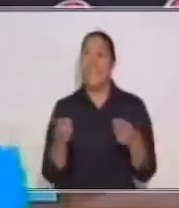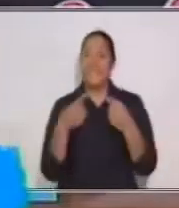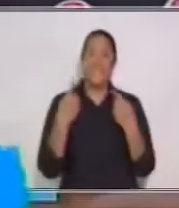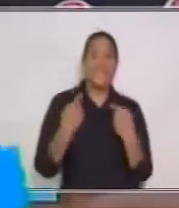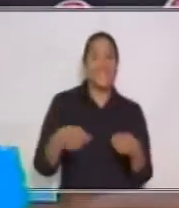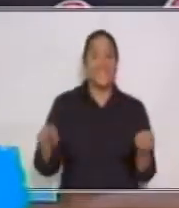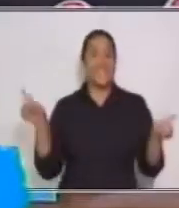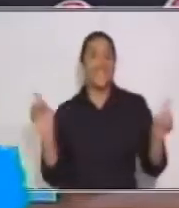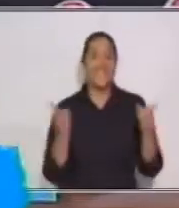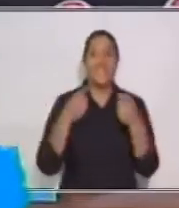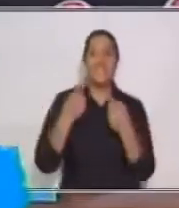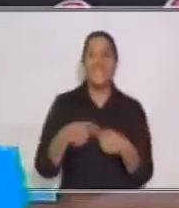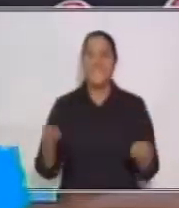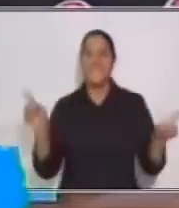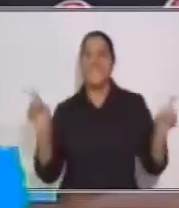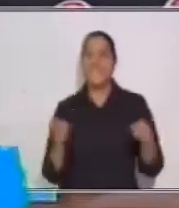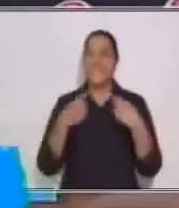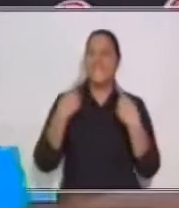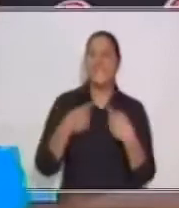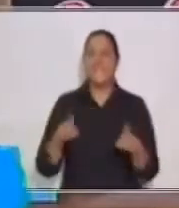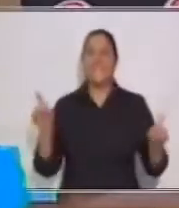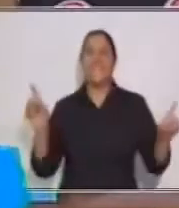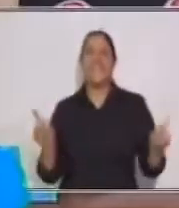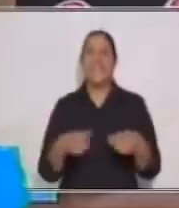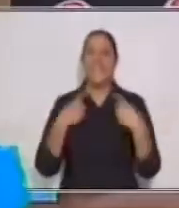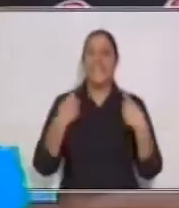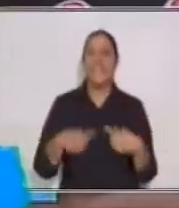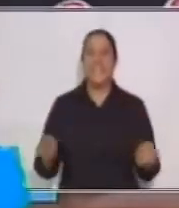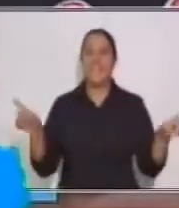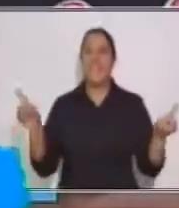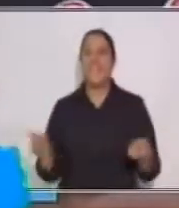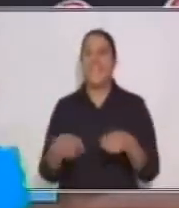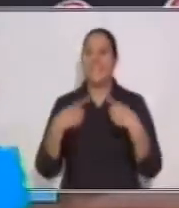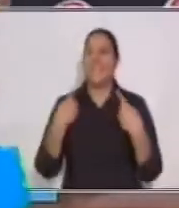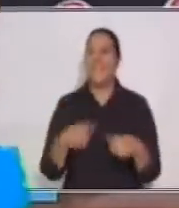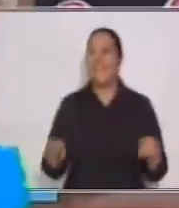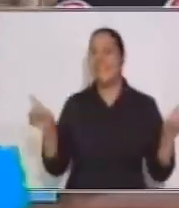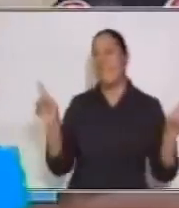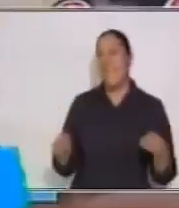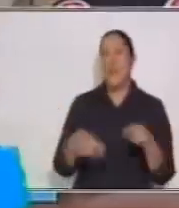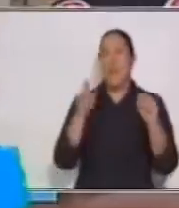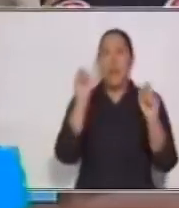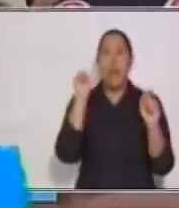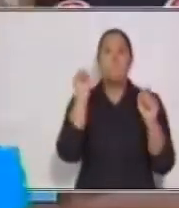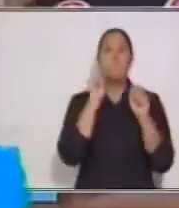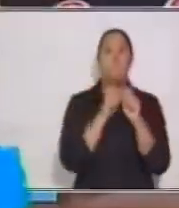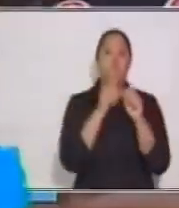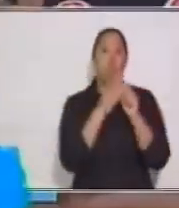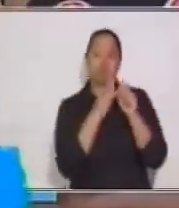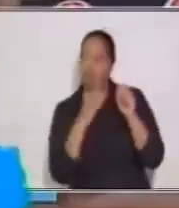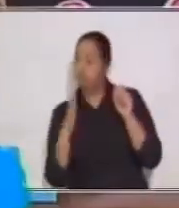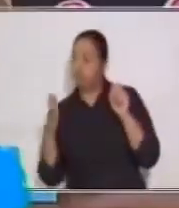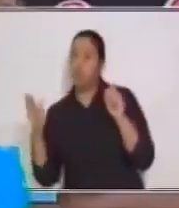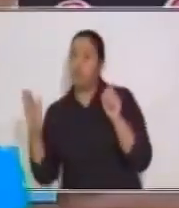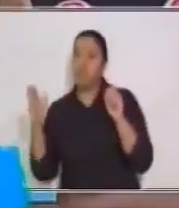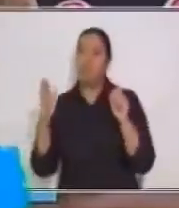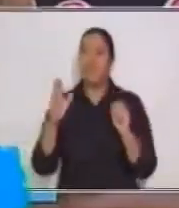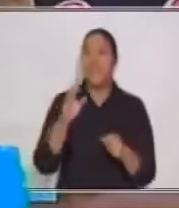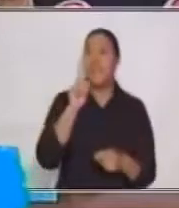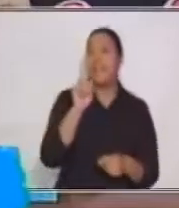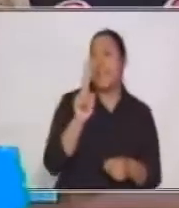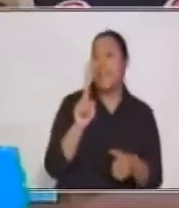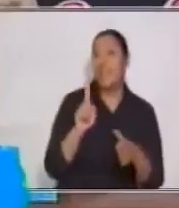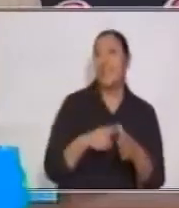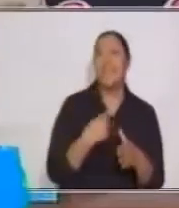Todos escuchando. Cuando dice yo. Punto y de parte. Y cuando